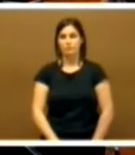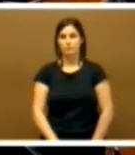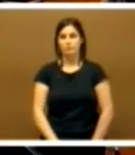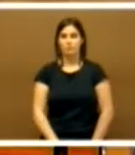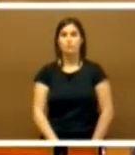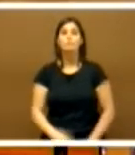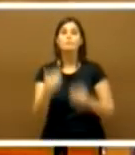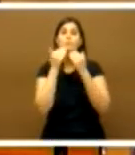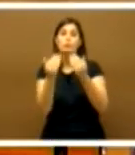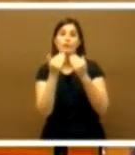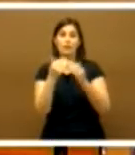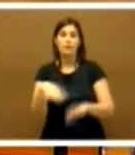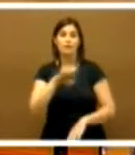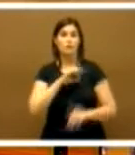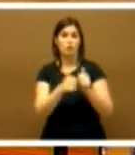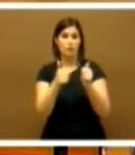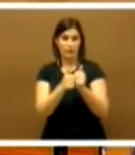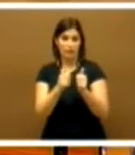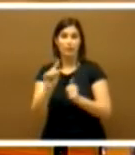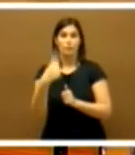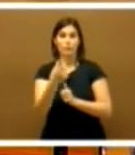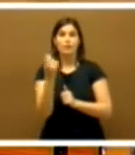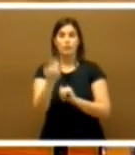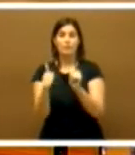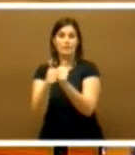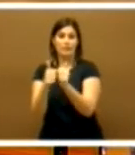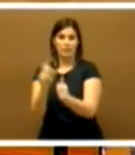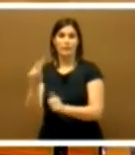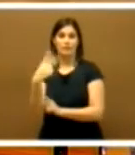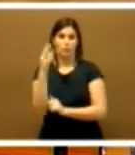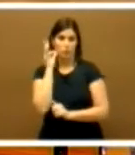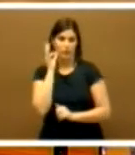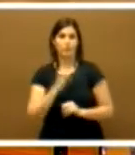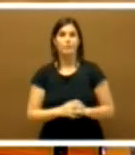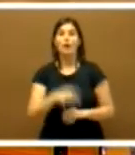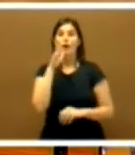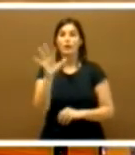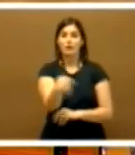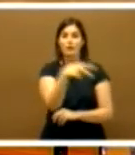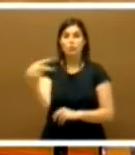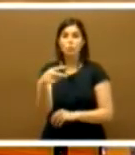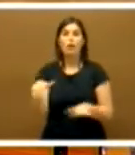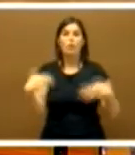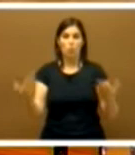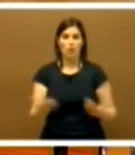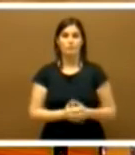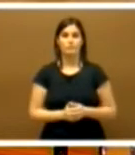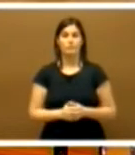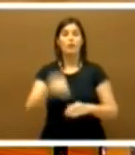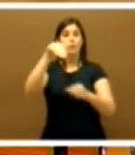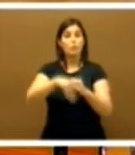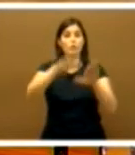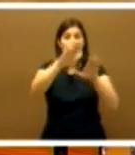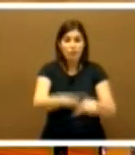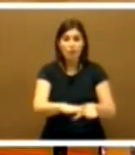Muchas gracias señor secretario primero señora secretaria segunda de la mesa el resultado de la votación es el siguiente votos a